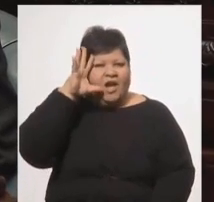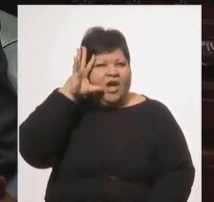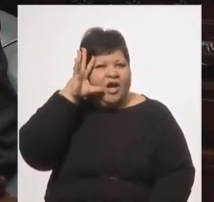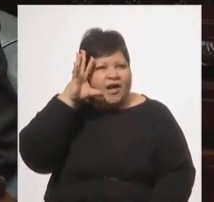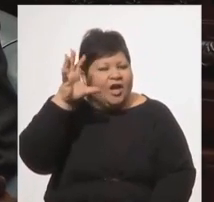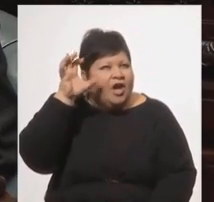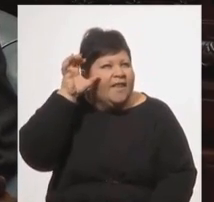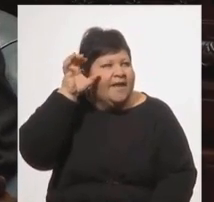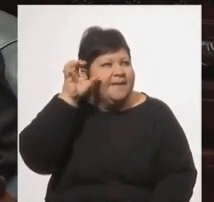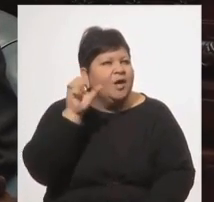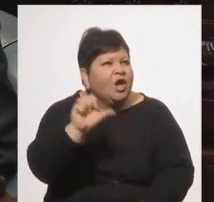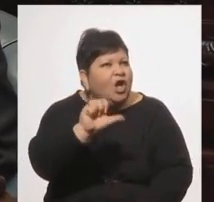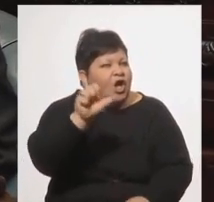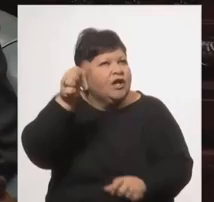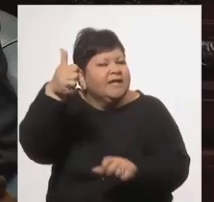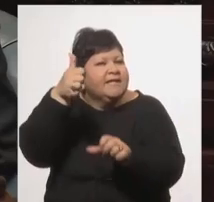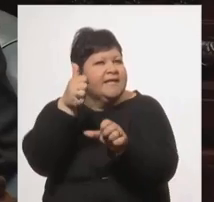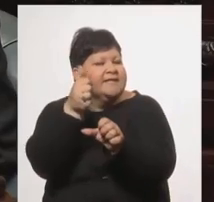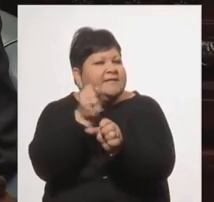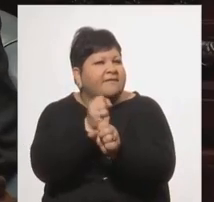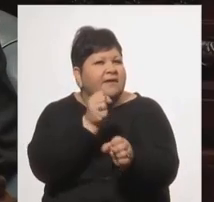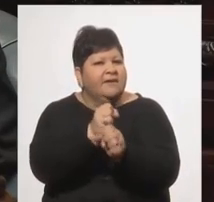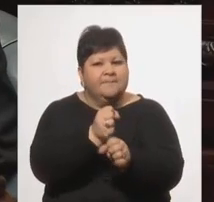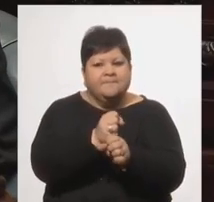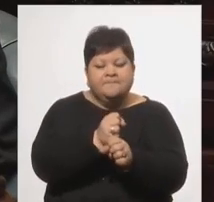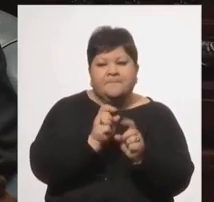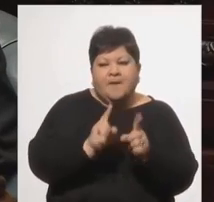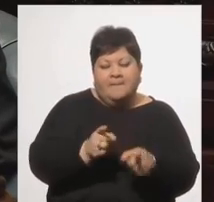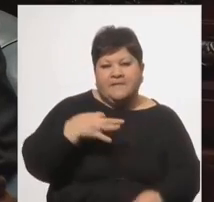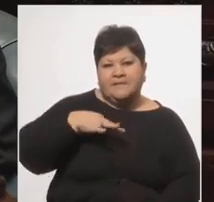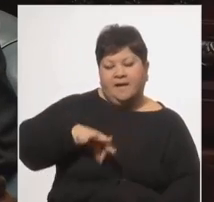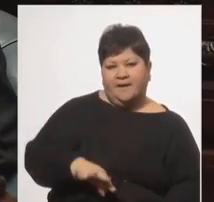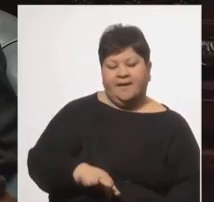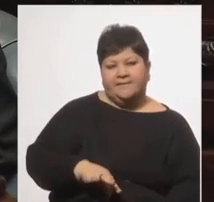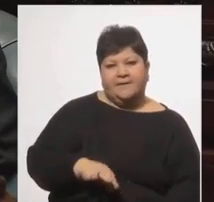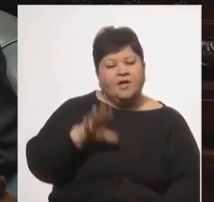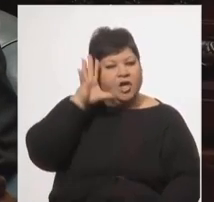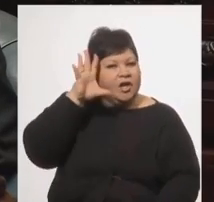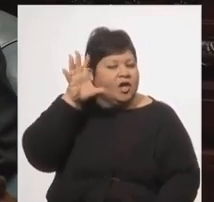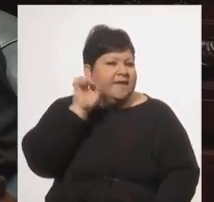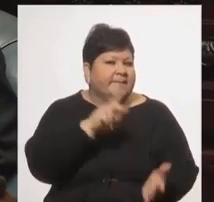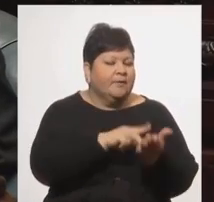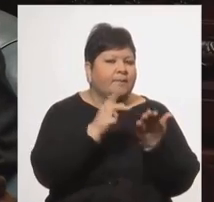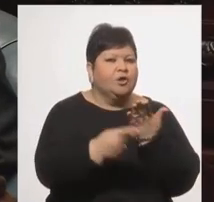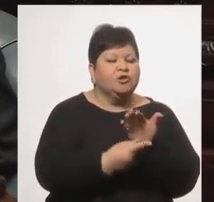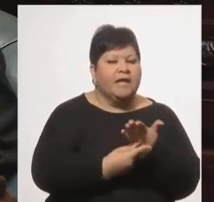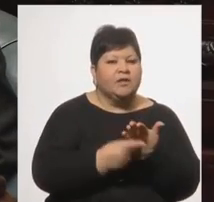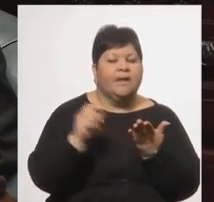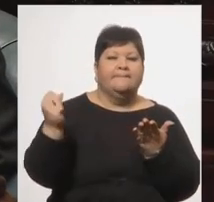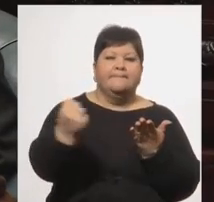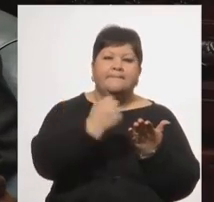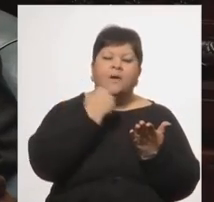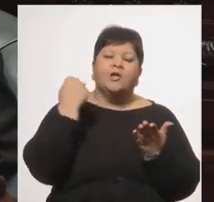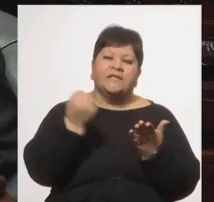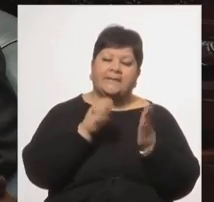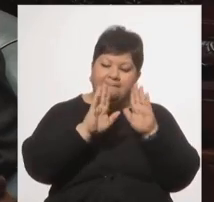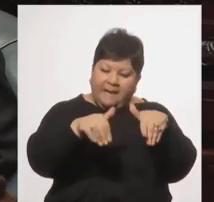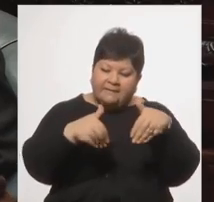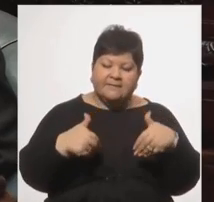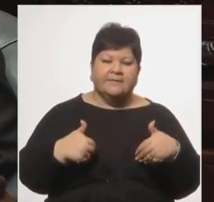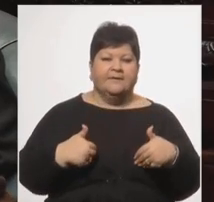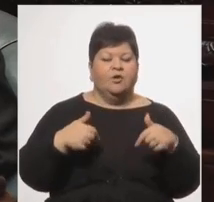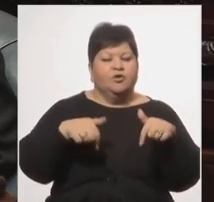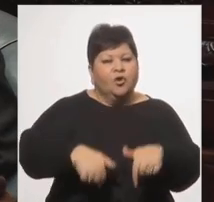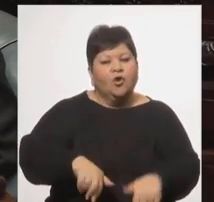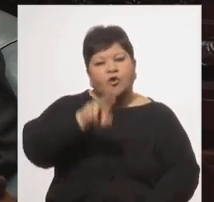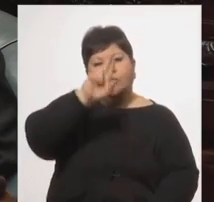conquistas laborales y salariales y lo recordaremos también en proyectos emblemáticos que hoy son patrimonio y